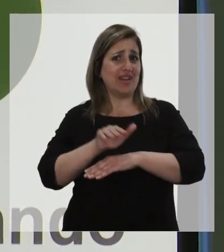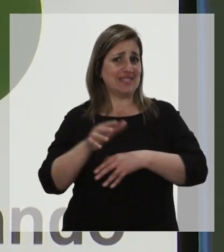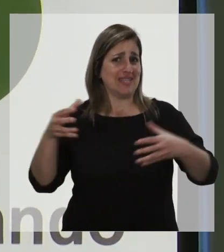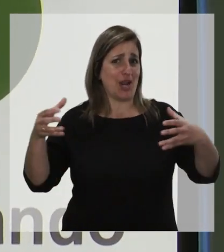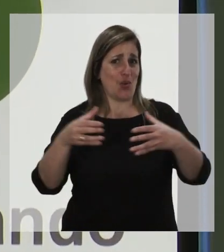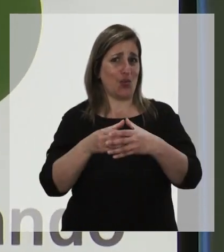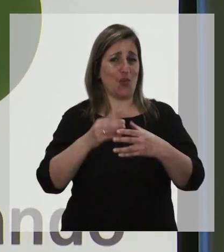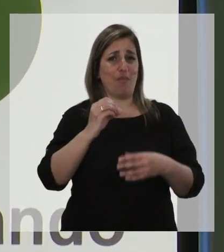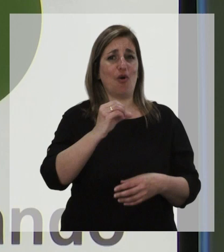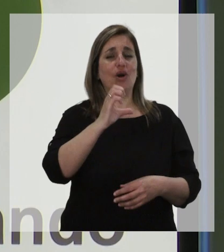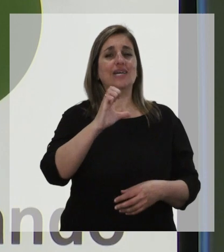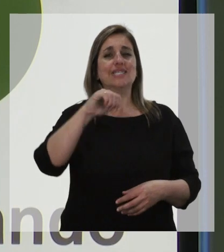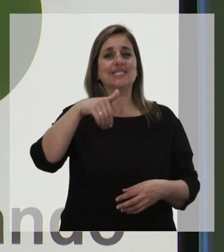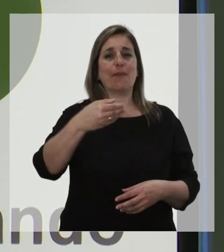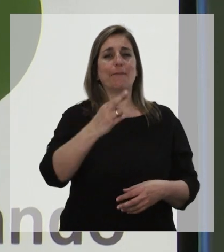de Sembrando.